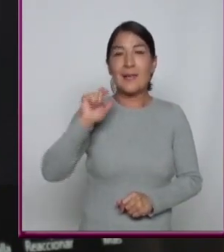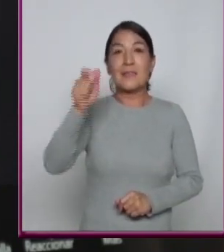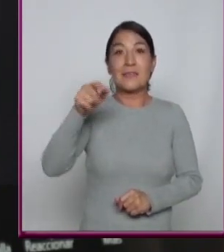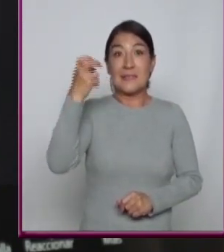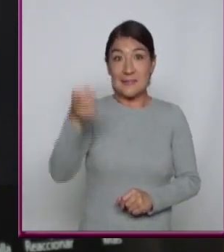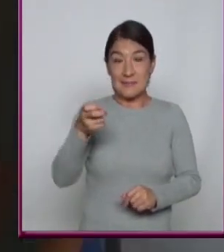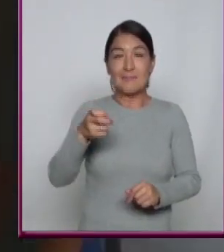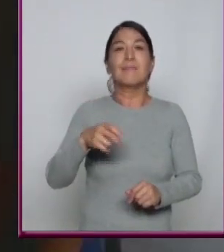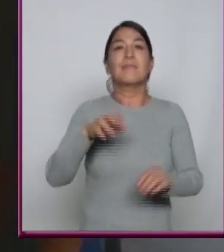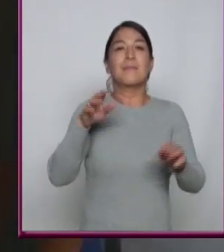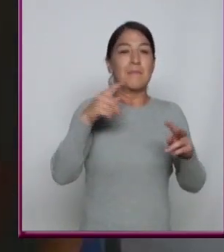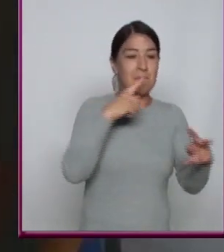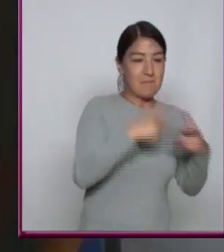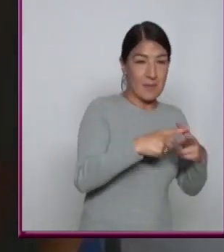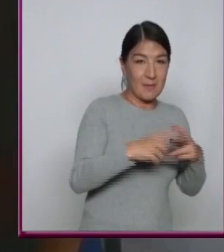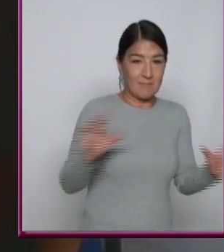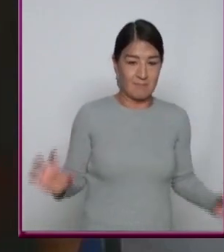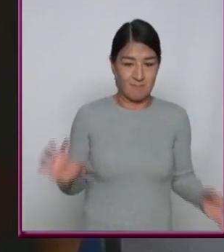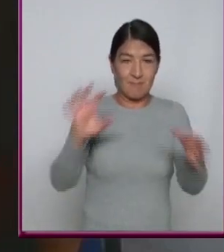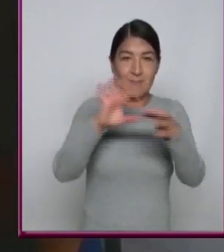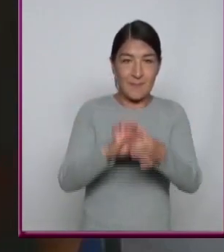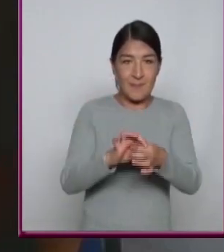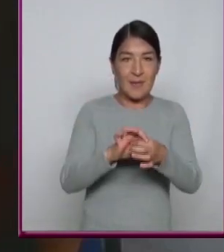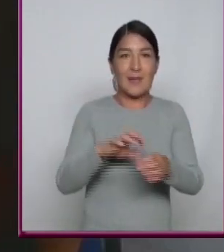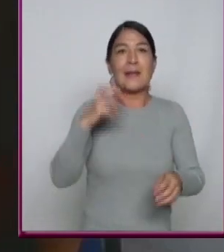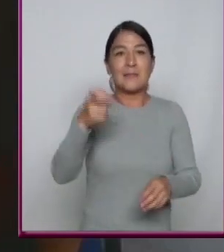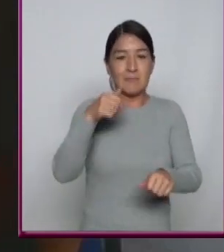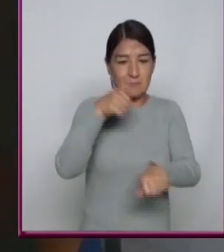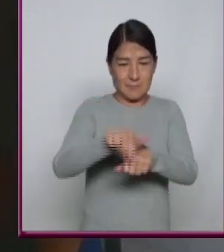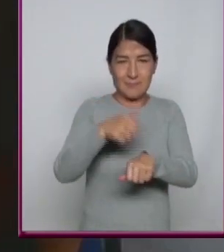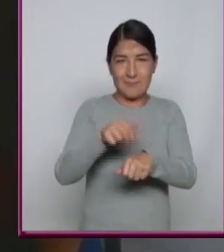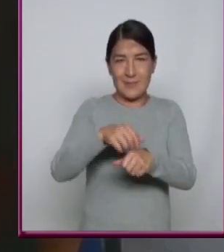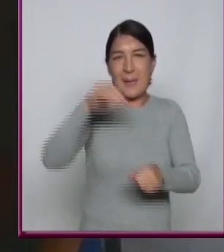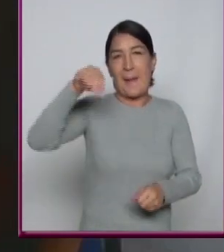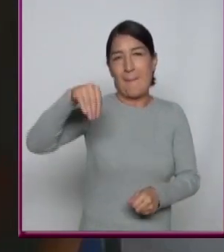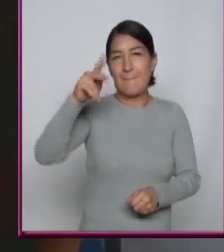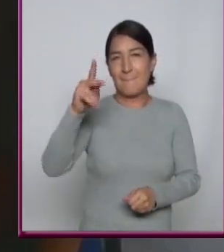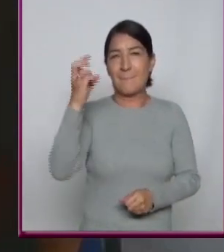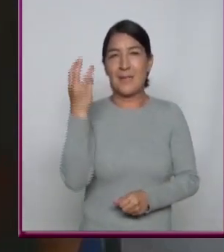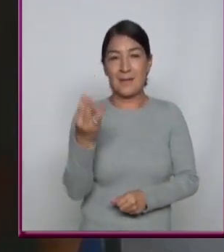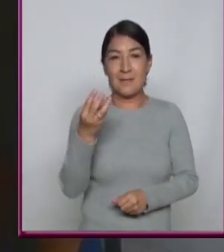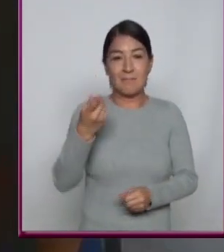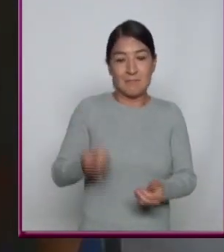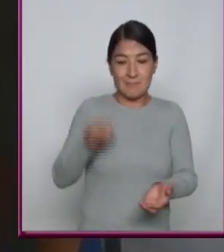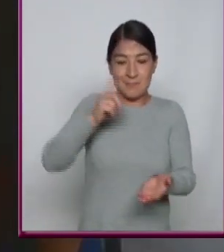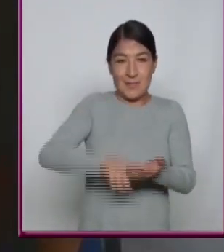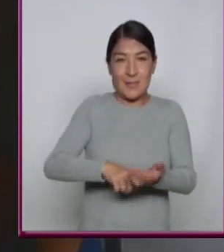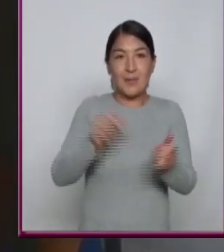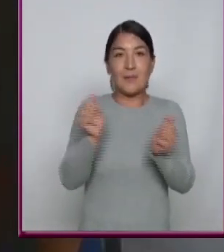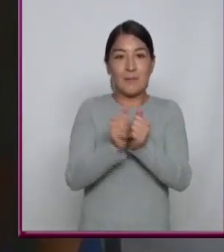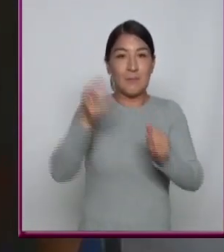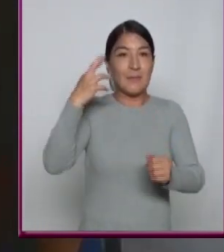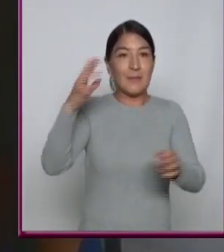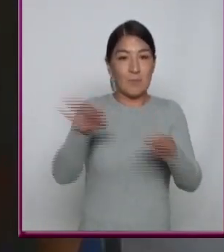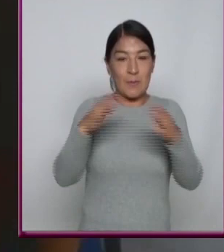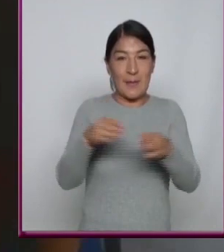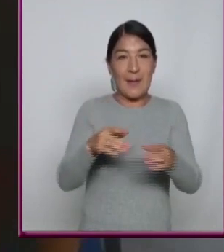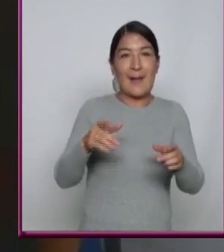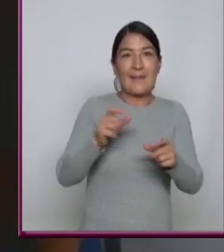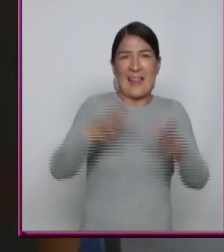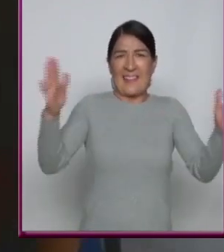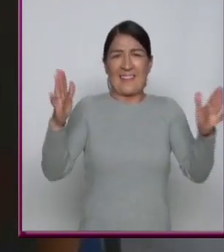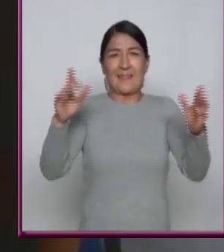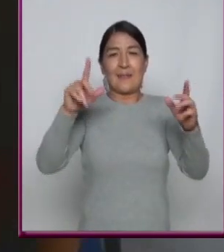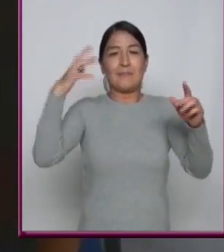Psicoacústica Y matemáticas El algoritmo MP3 Hace De archivos De audio Muy grandes Uno más